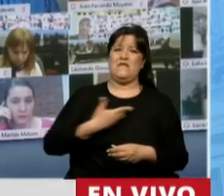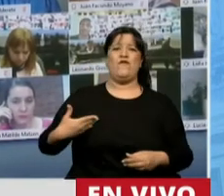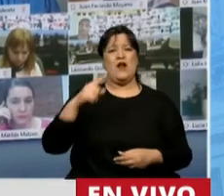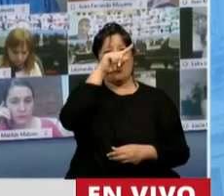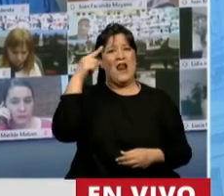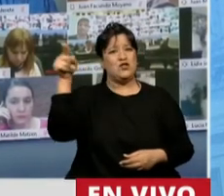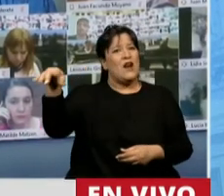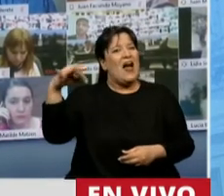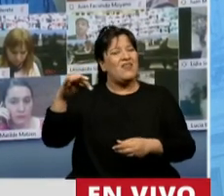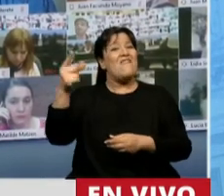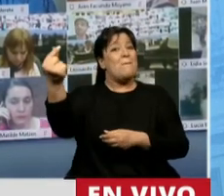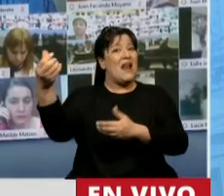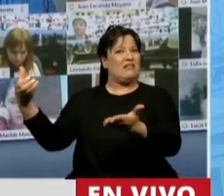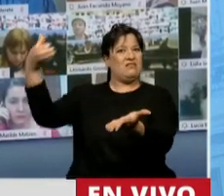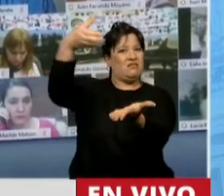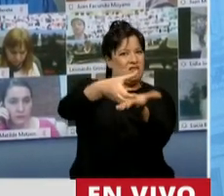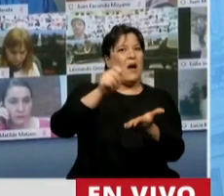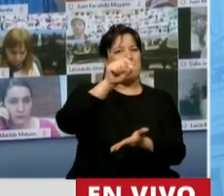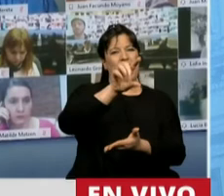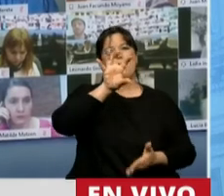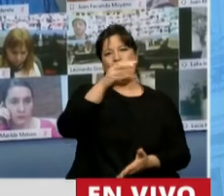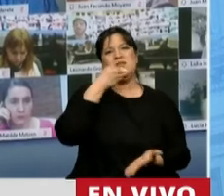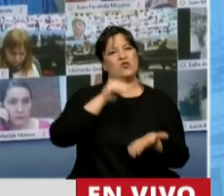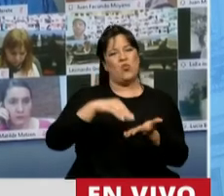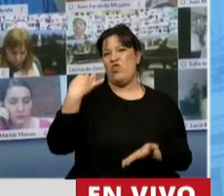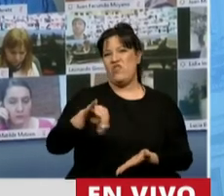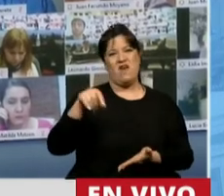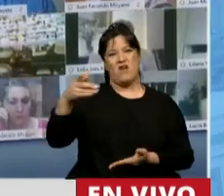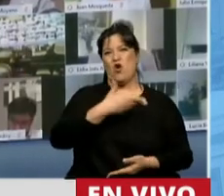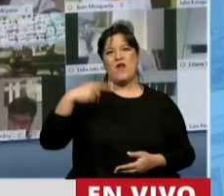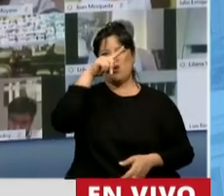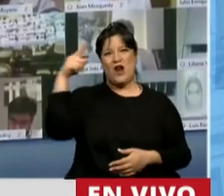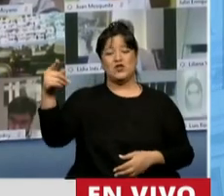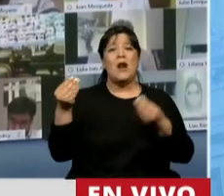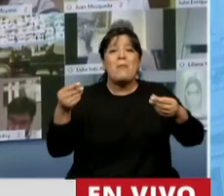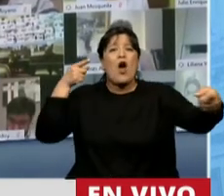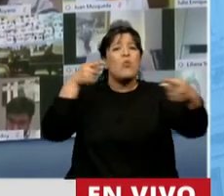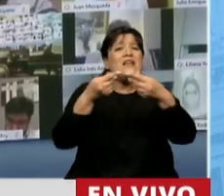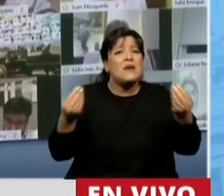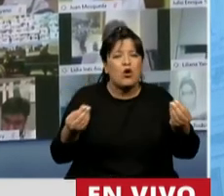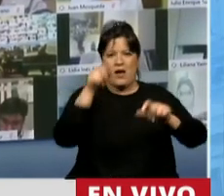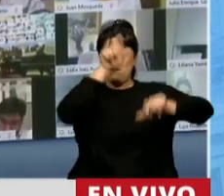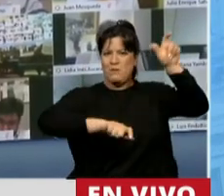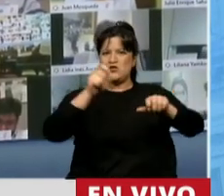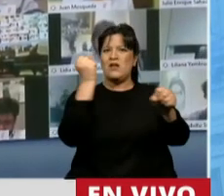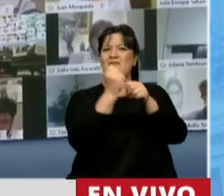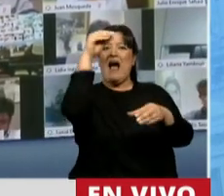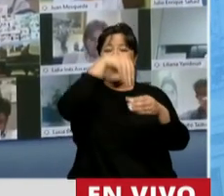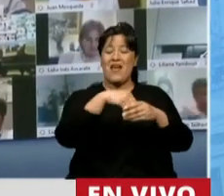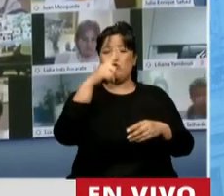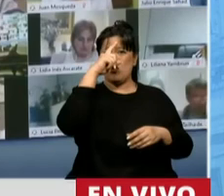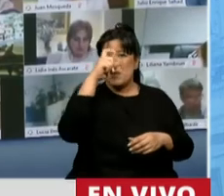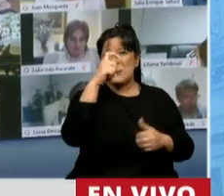económicamente en la provincia de Chubut. Para que los trabajadores de la salud puedan